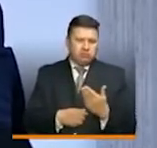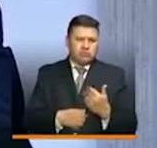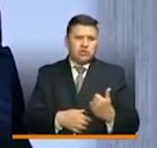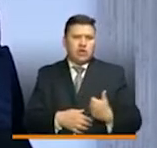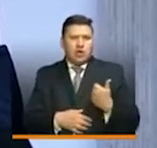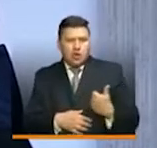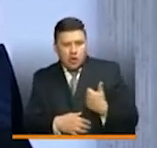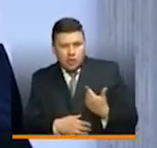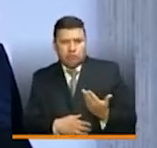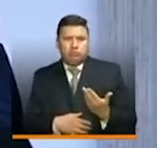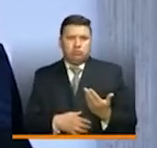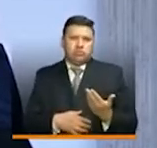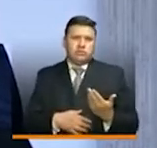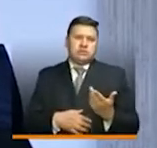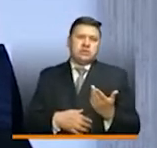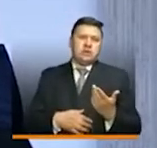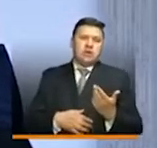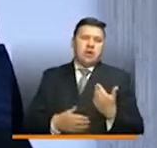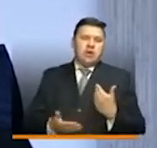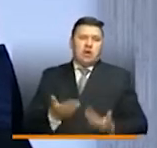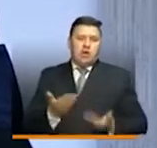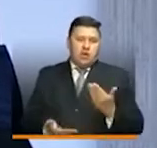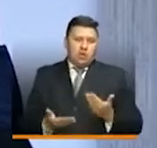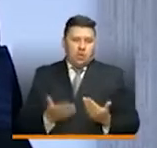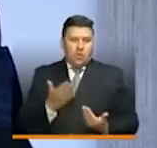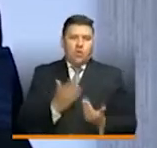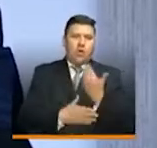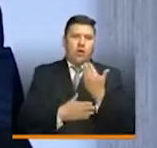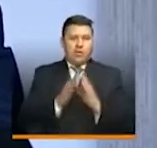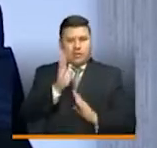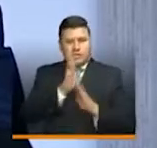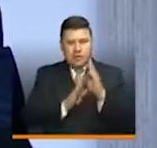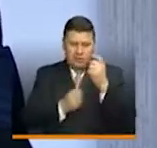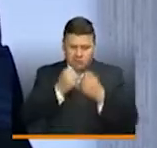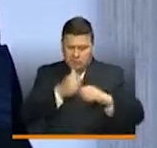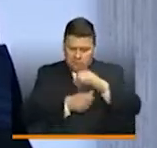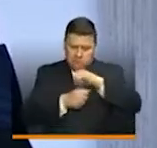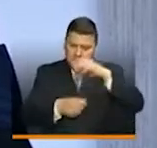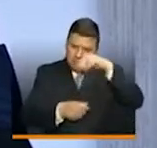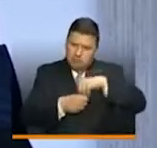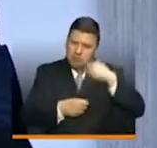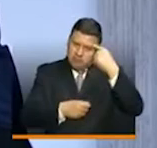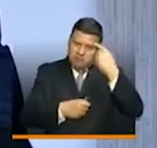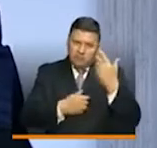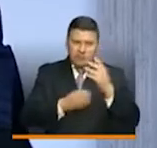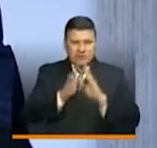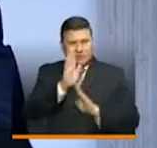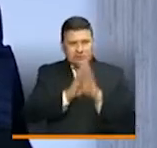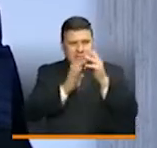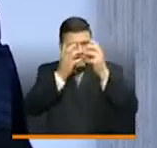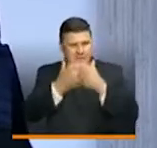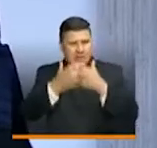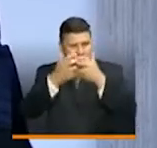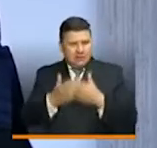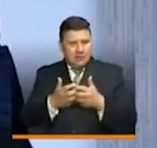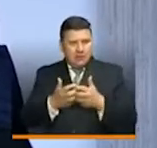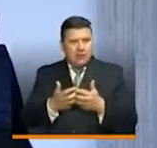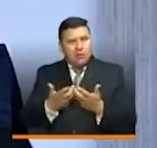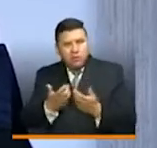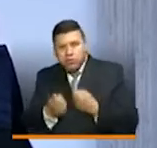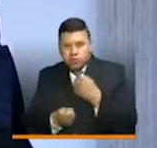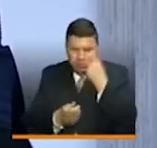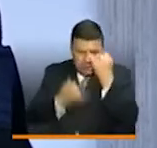jóvenes, en estimular posibilidades nuevas de desarrollo económico, de desarrollar empresas que generen